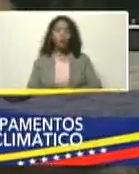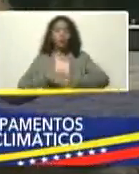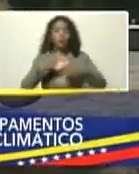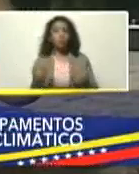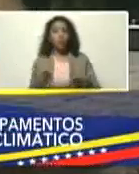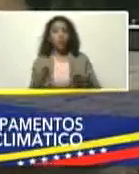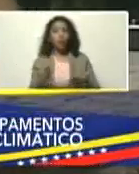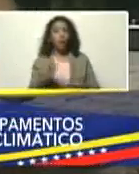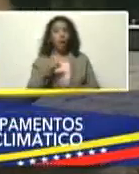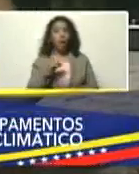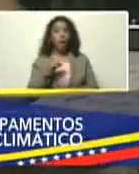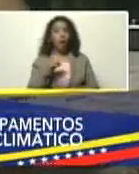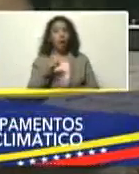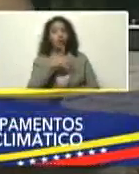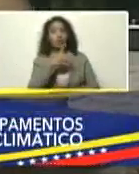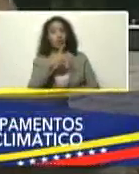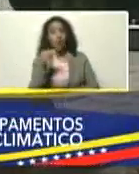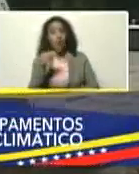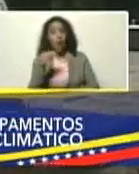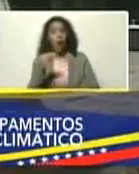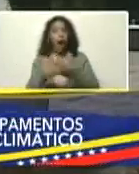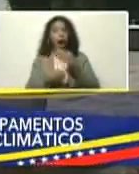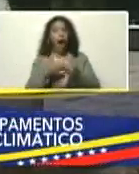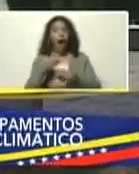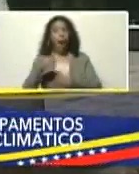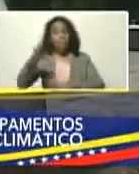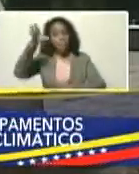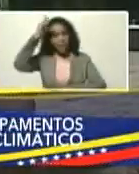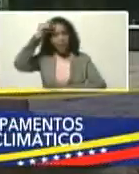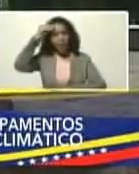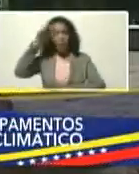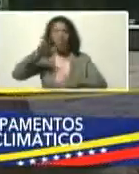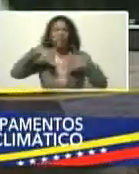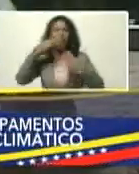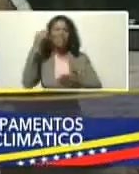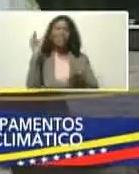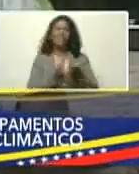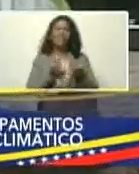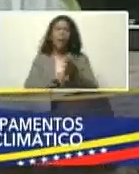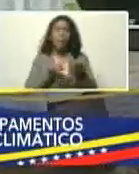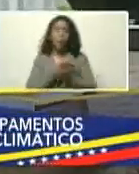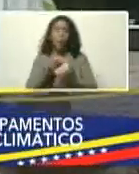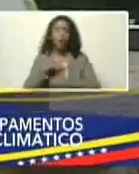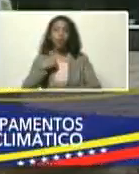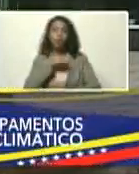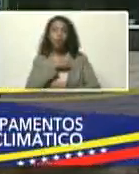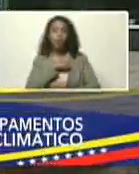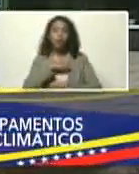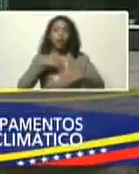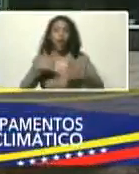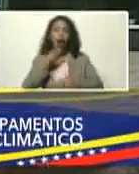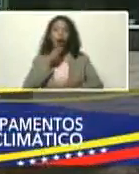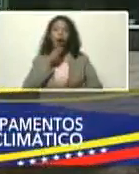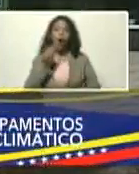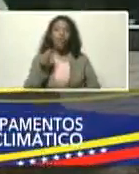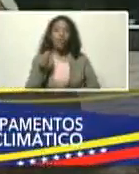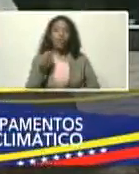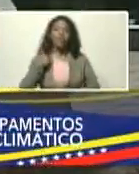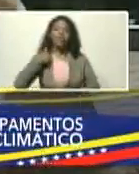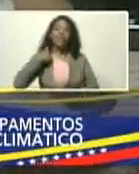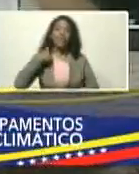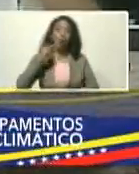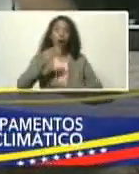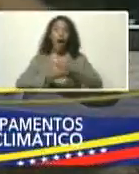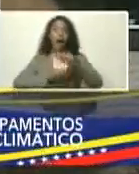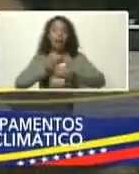no ha caracterizado, cuál es el verdadero problema, y nosotros, que somos los jóvenes, tenemos que